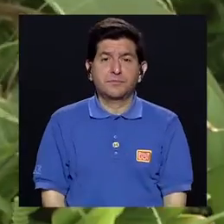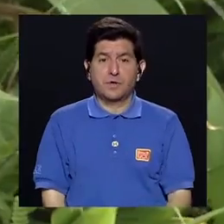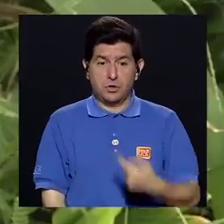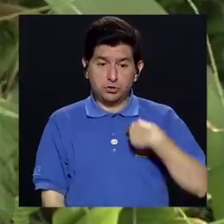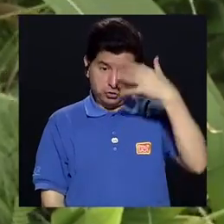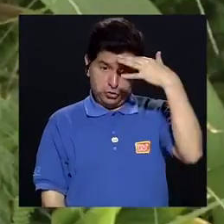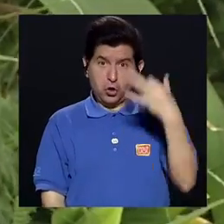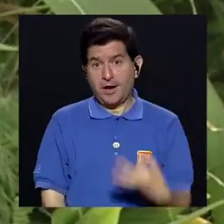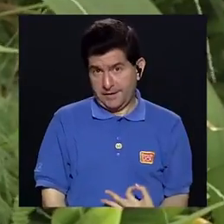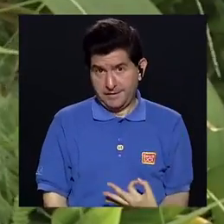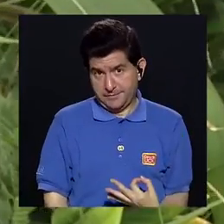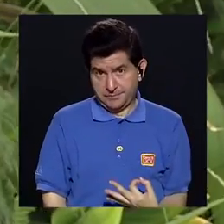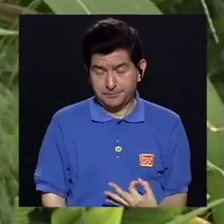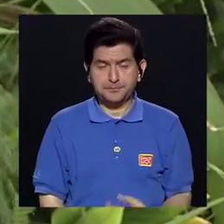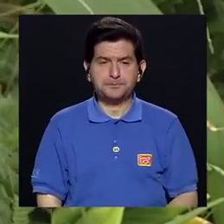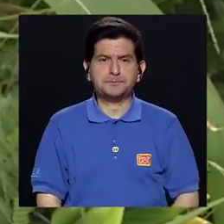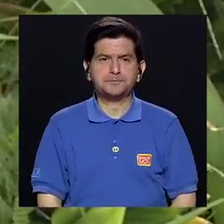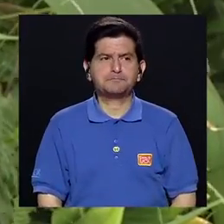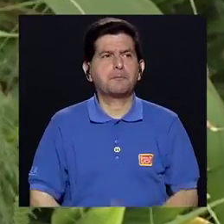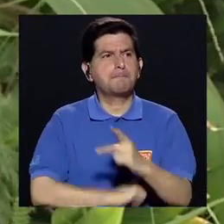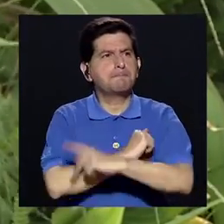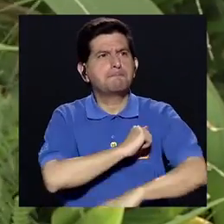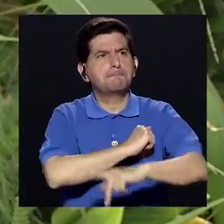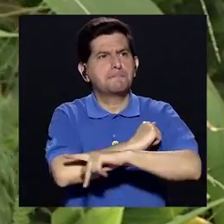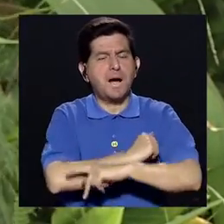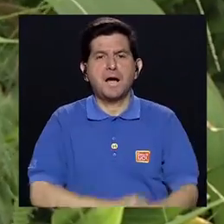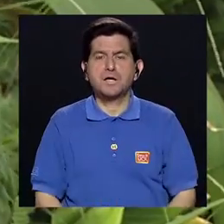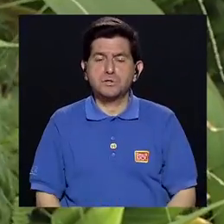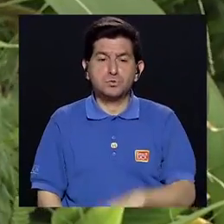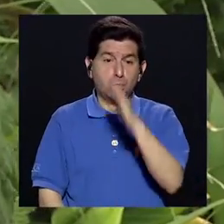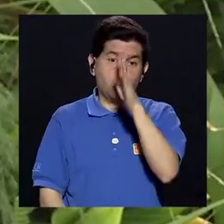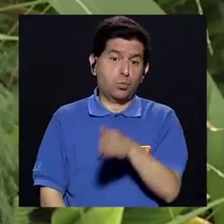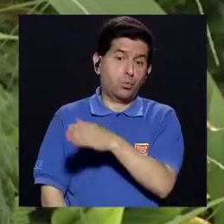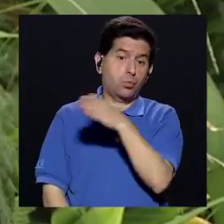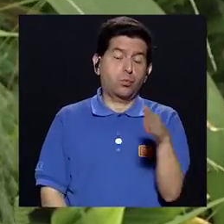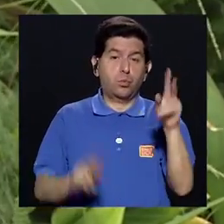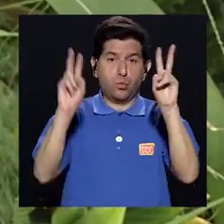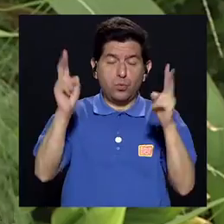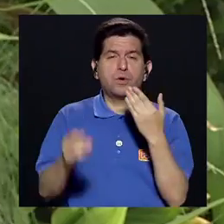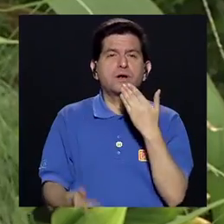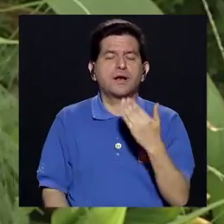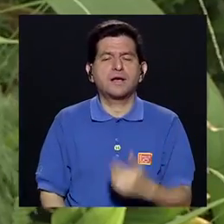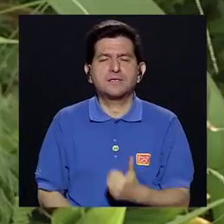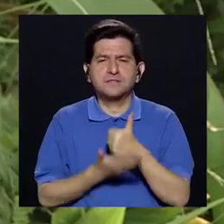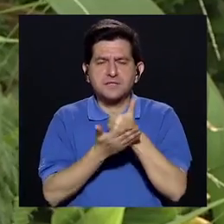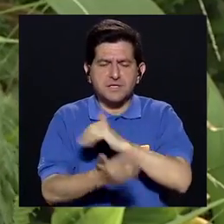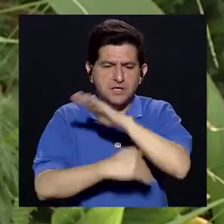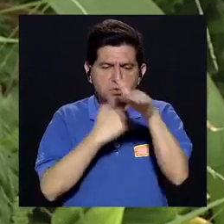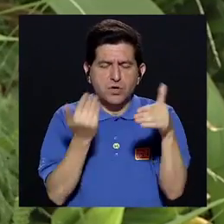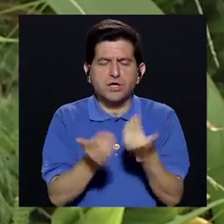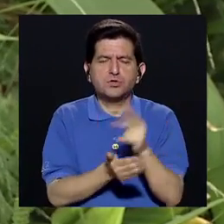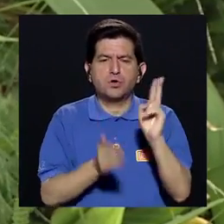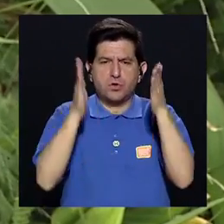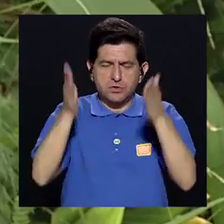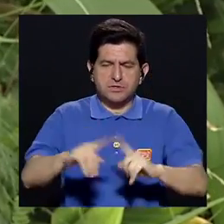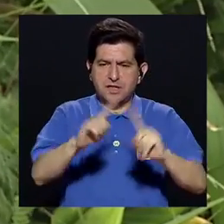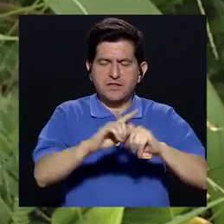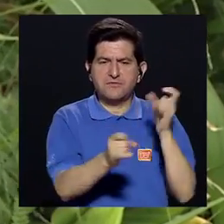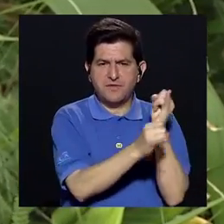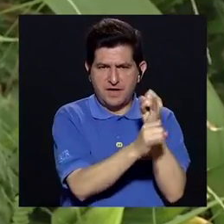Yo considero Que estamos En un país de bendición Gracias al esfuerzo De todos los compañeros De las otras instituciones Como le digo